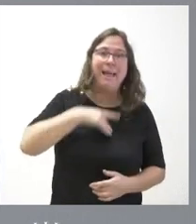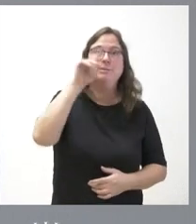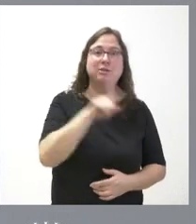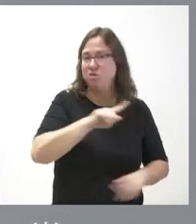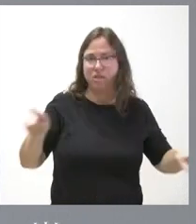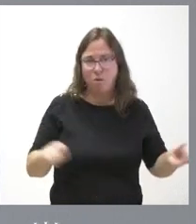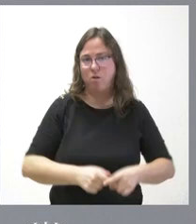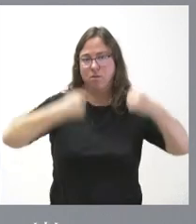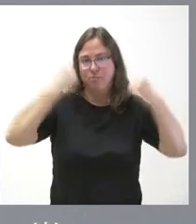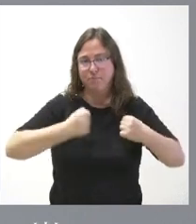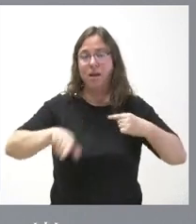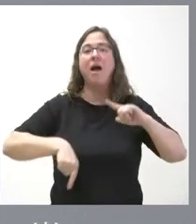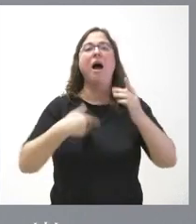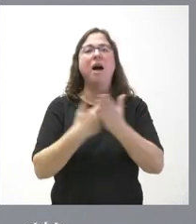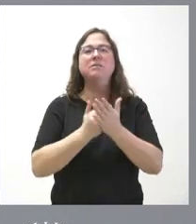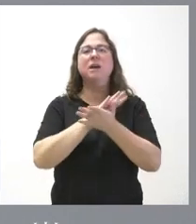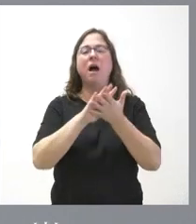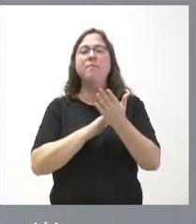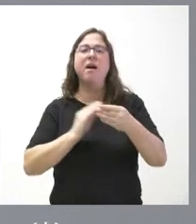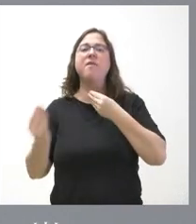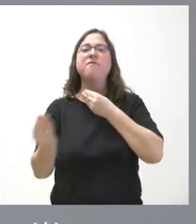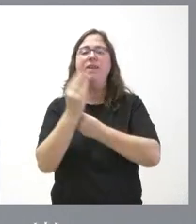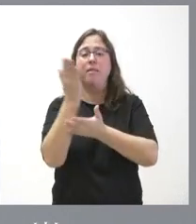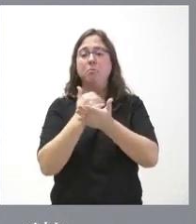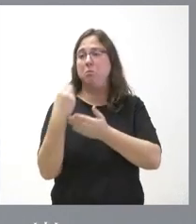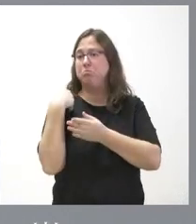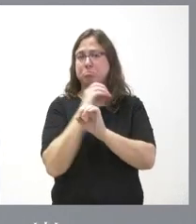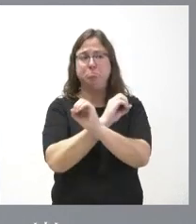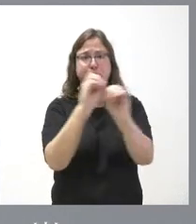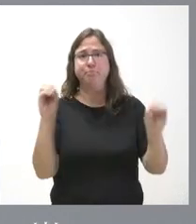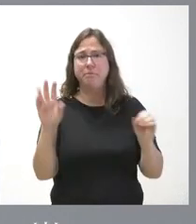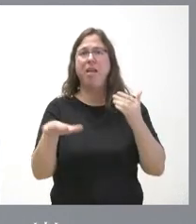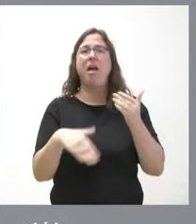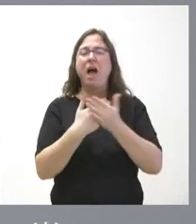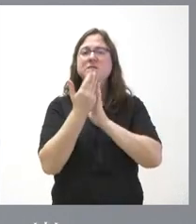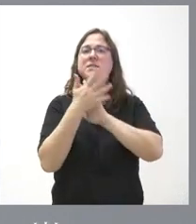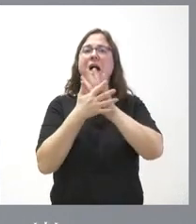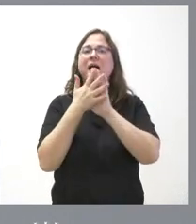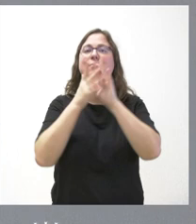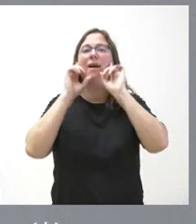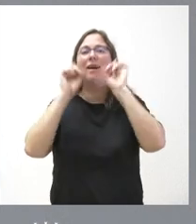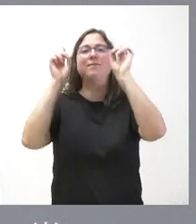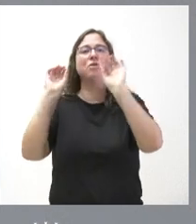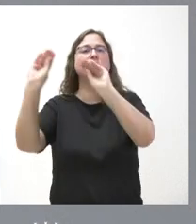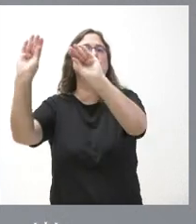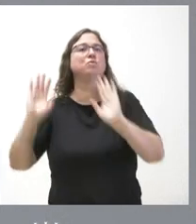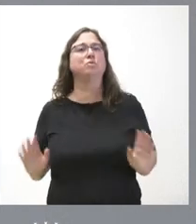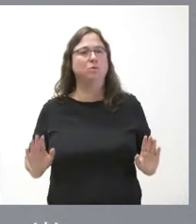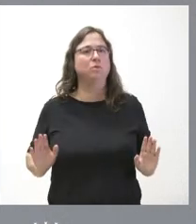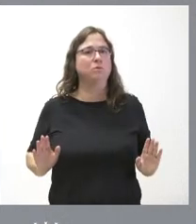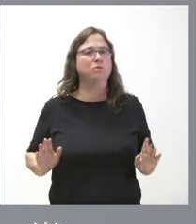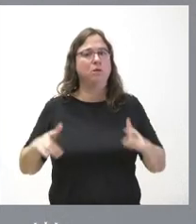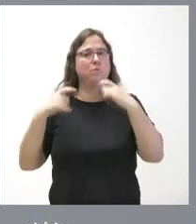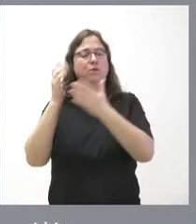Incluso habla de financiación autonómica sin haber consultado a los demás. Incluso ya está hablando de una excepcionalidad de una